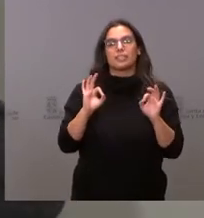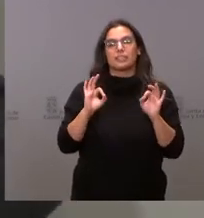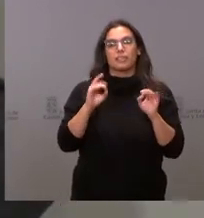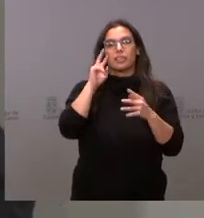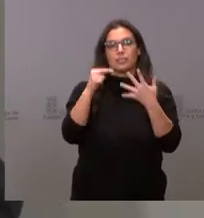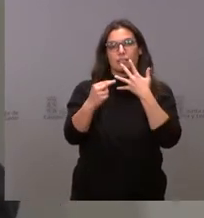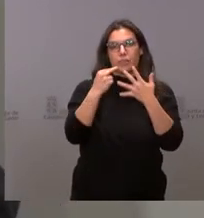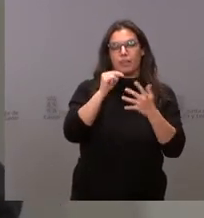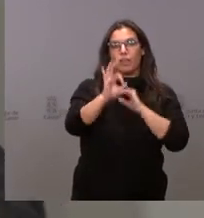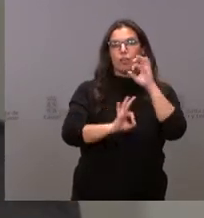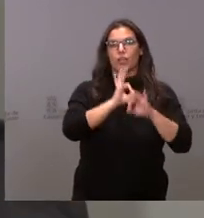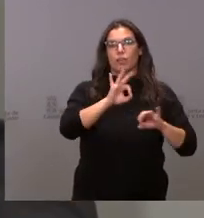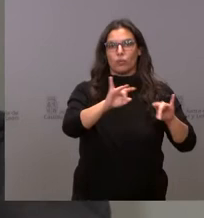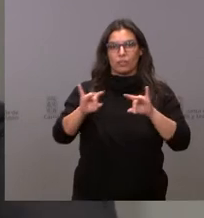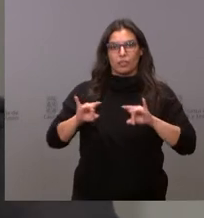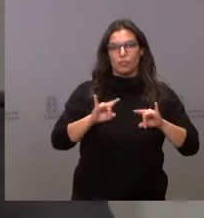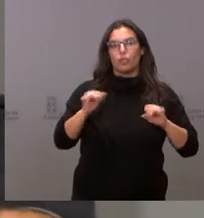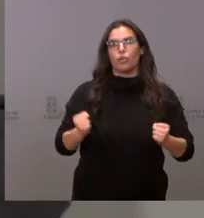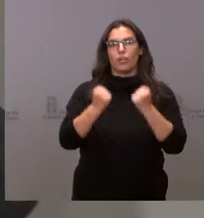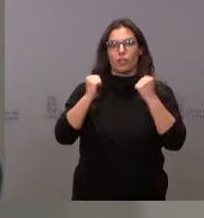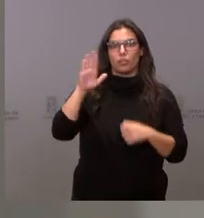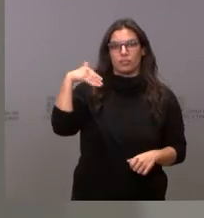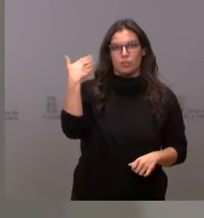Transparencia, de Ordenación del Territorio y Acción Exterior,